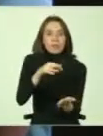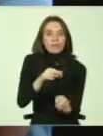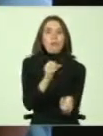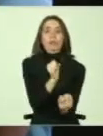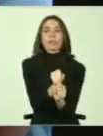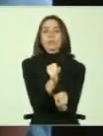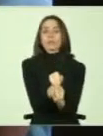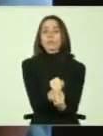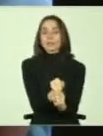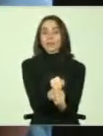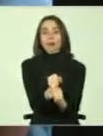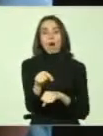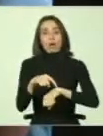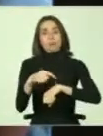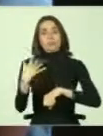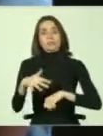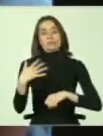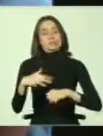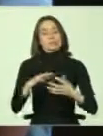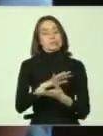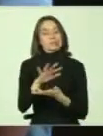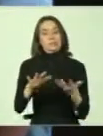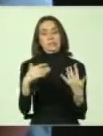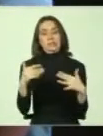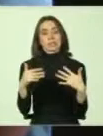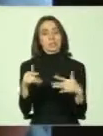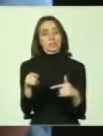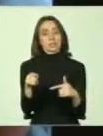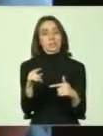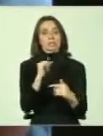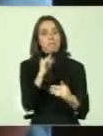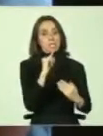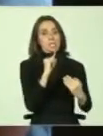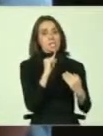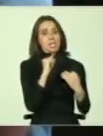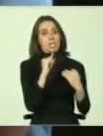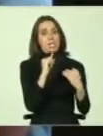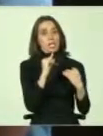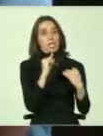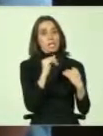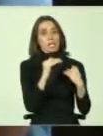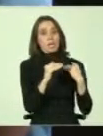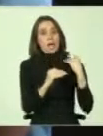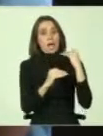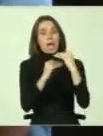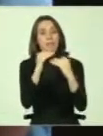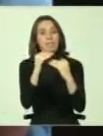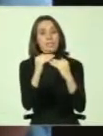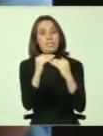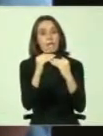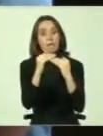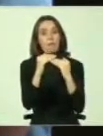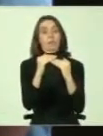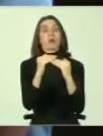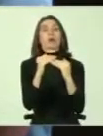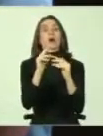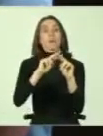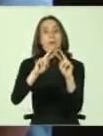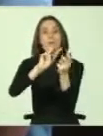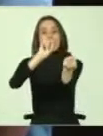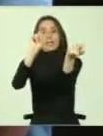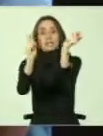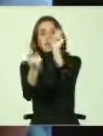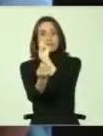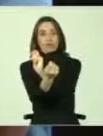estamos en un momento crítico. Si logramos avanzar en entregar esta mirada de una reforma